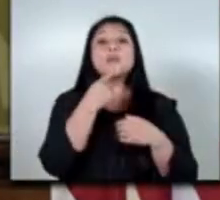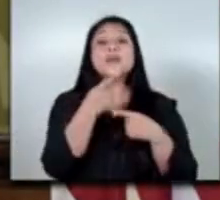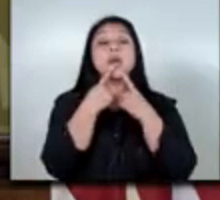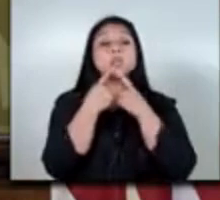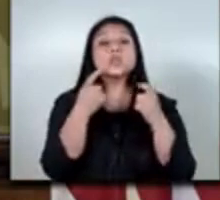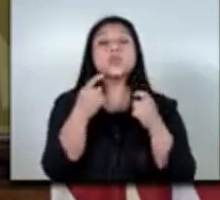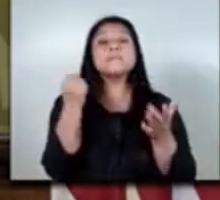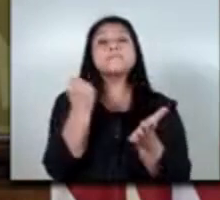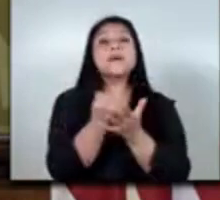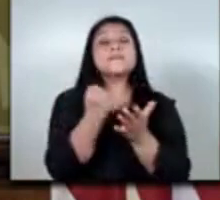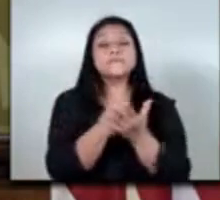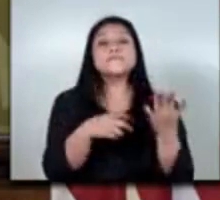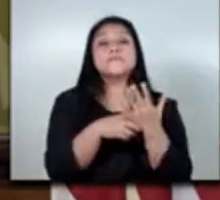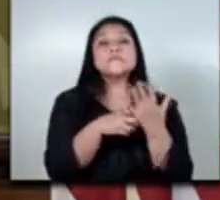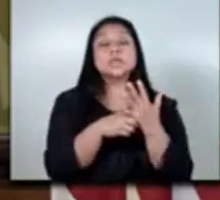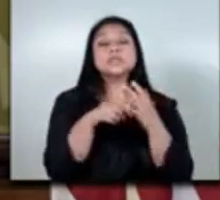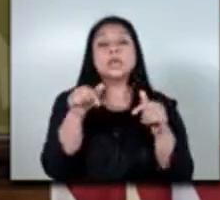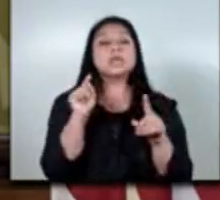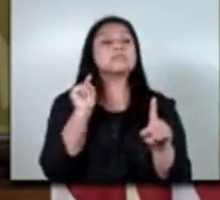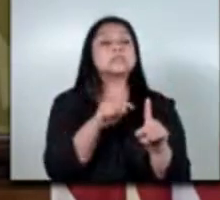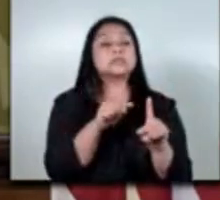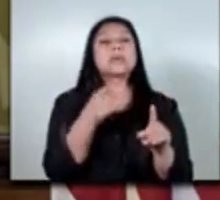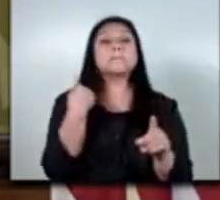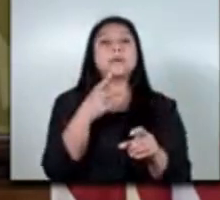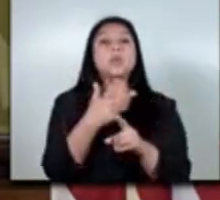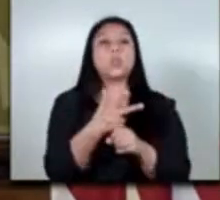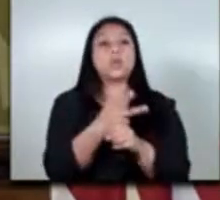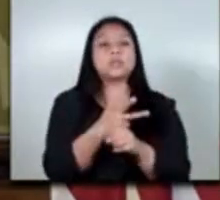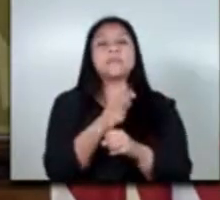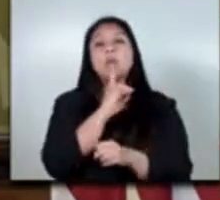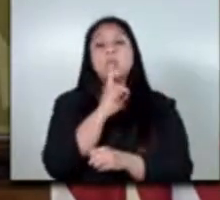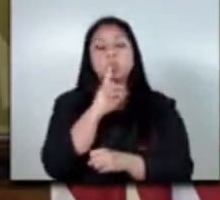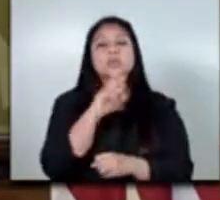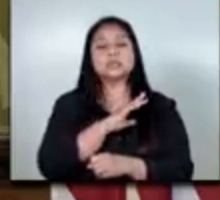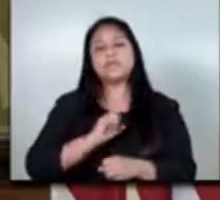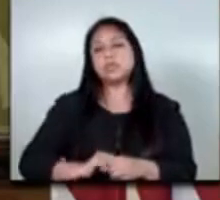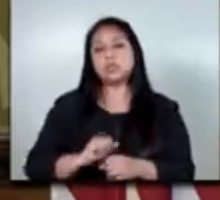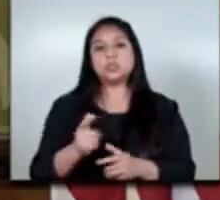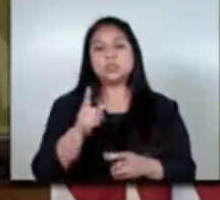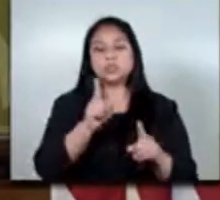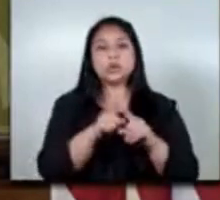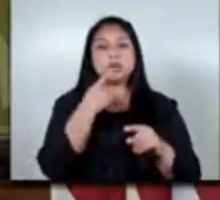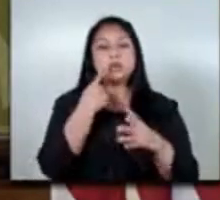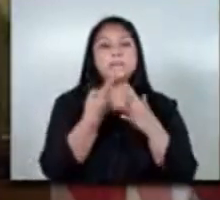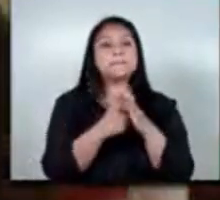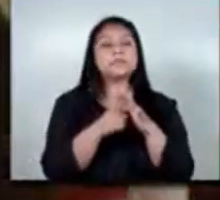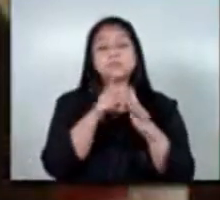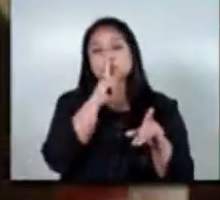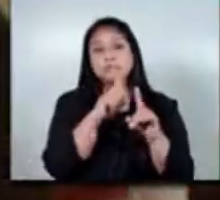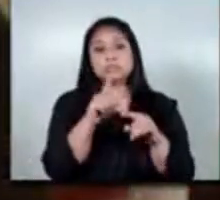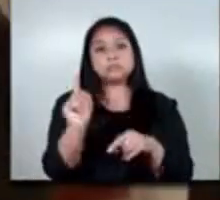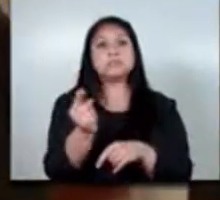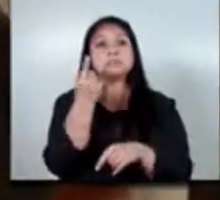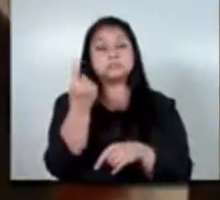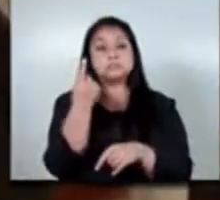trabajo temporal específicamente para guatemala honduras y el salvador comenzando primero en la primera parte de este año